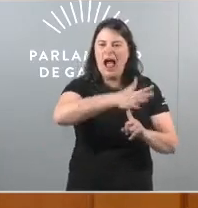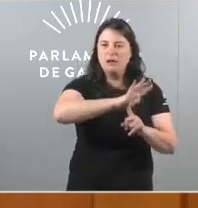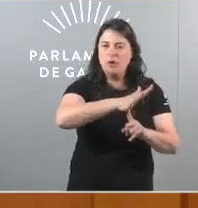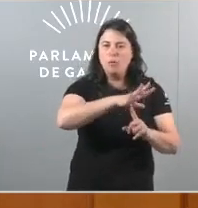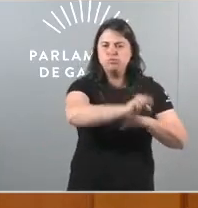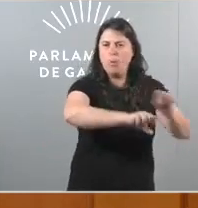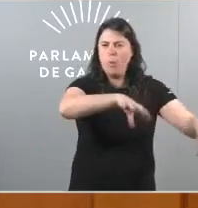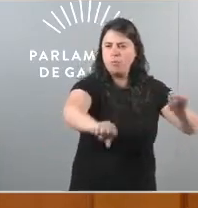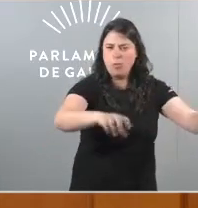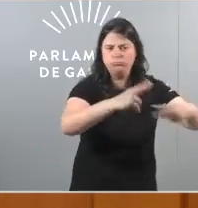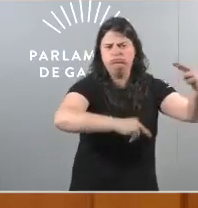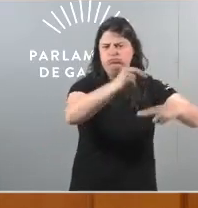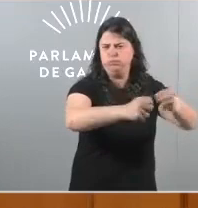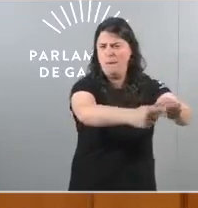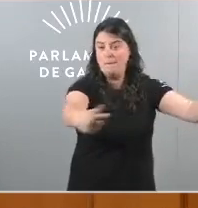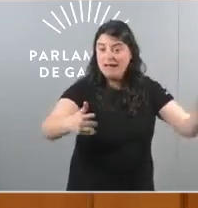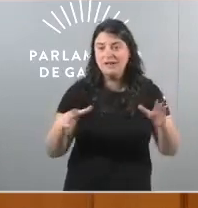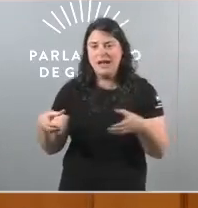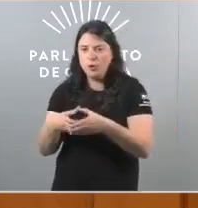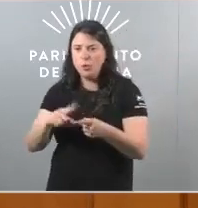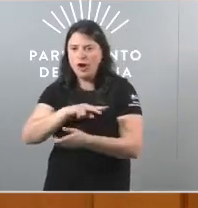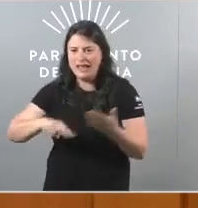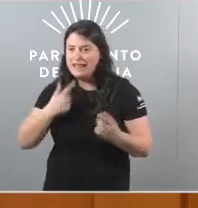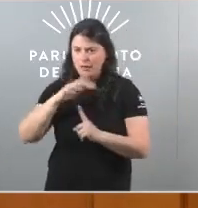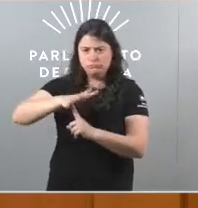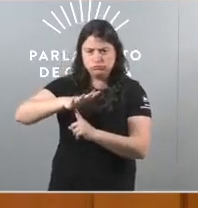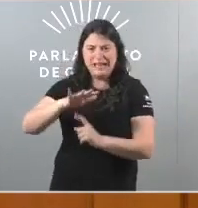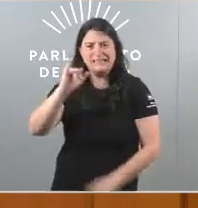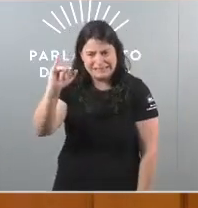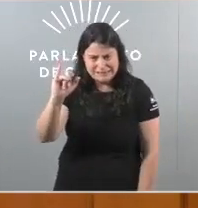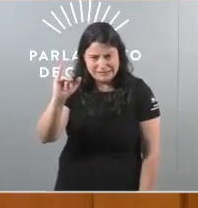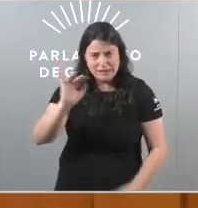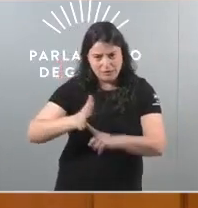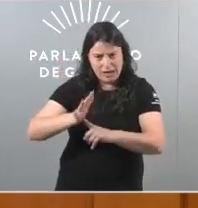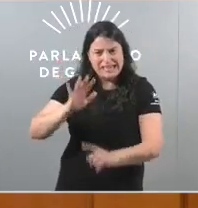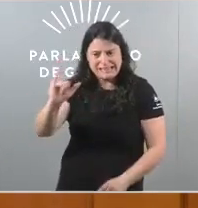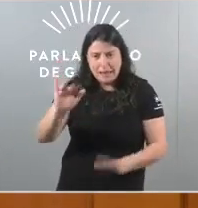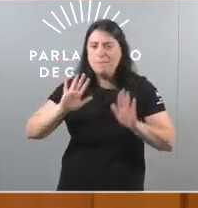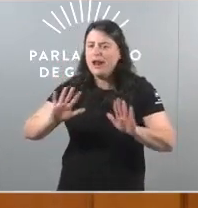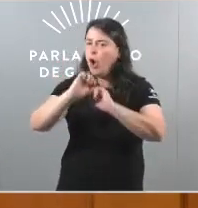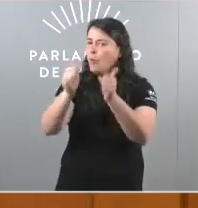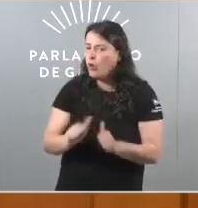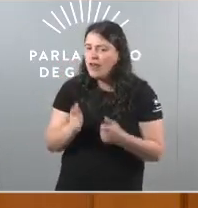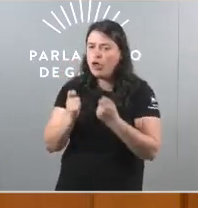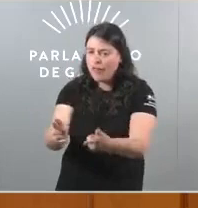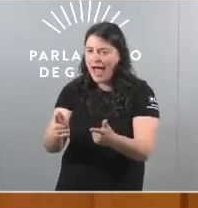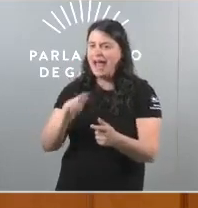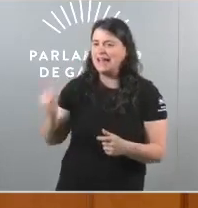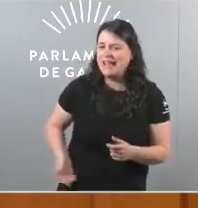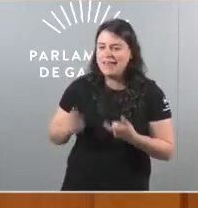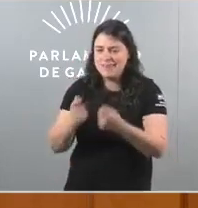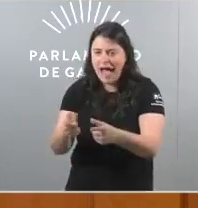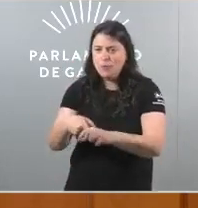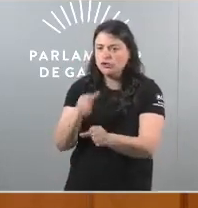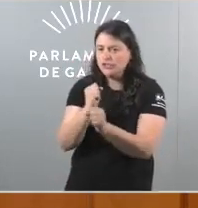o futuro goberno do BNG di enerxía eólica sí pero cun modelo que xere riqueza e emprego que sexa